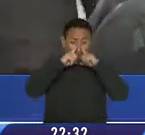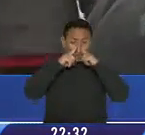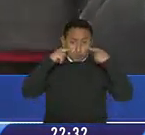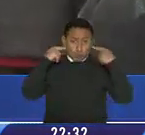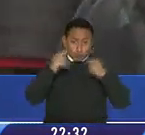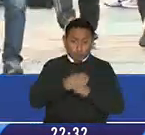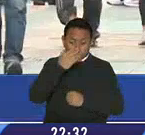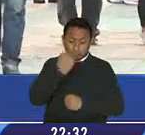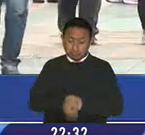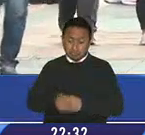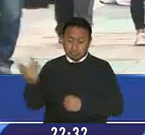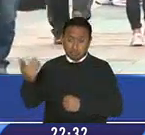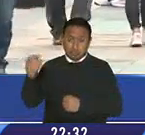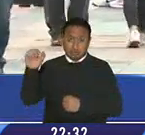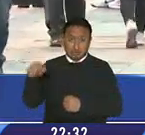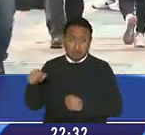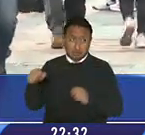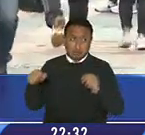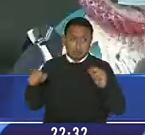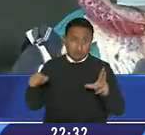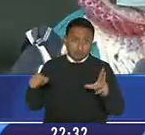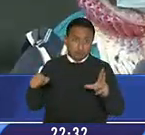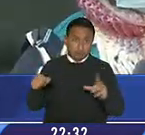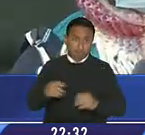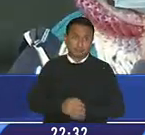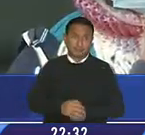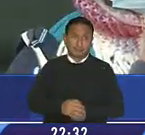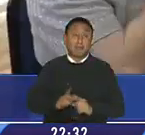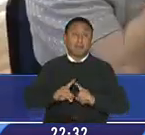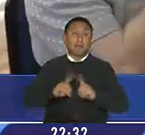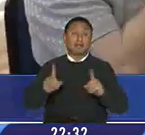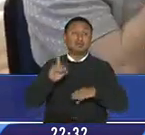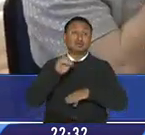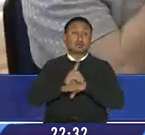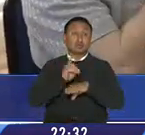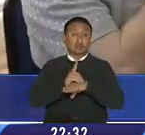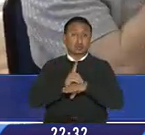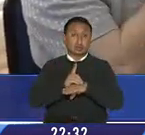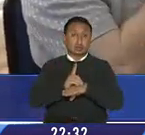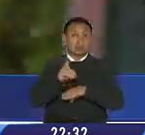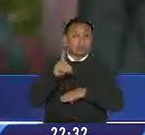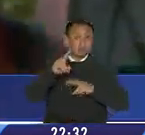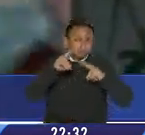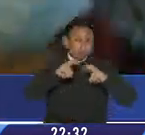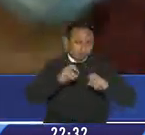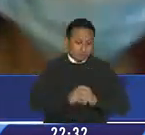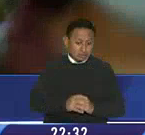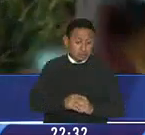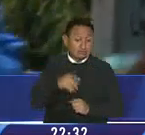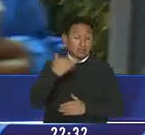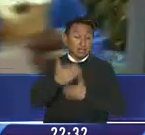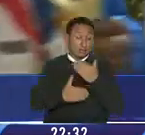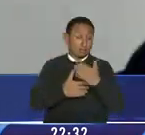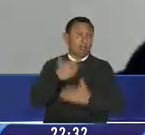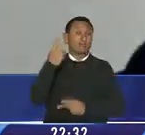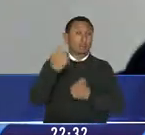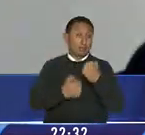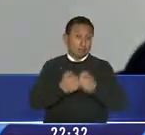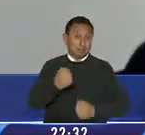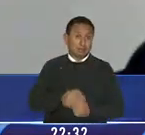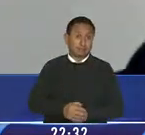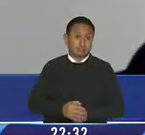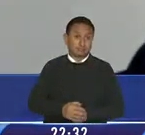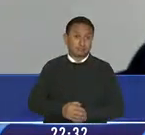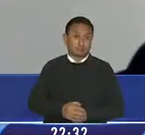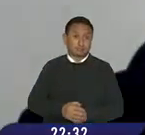la mascarilla en espacios abiertos deja de ser obligatorio sin embargo médicos y epidemiólogos consideran que esto podría traer riesgos en todos